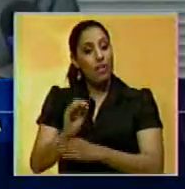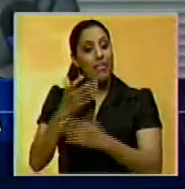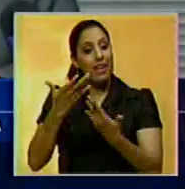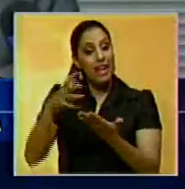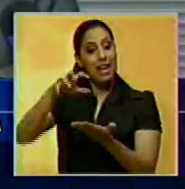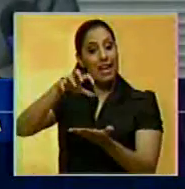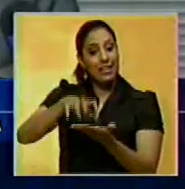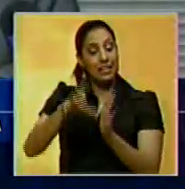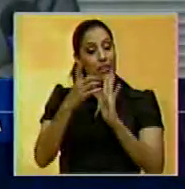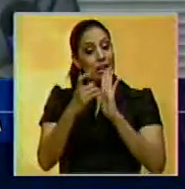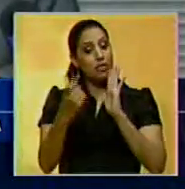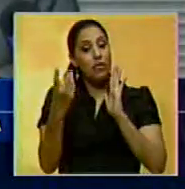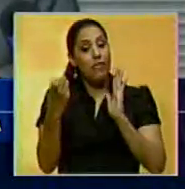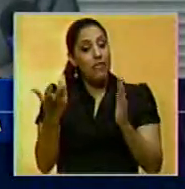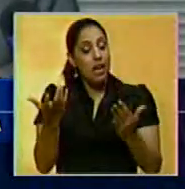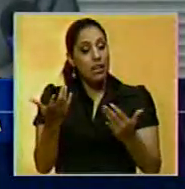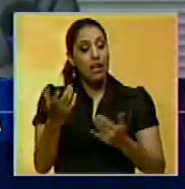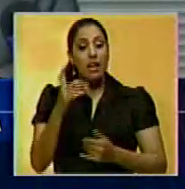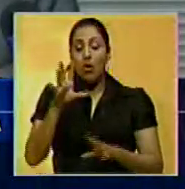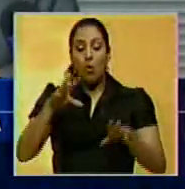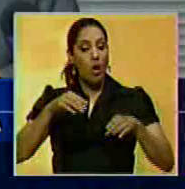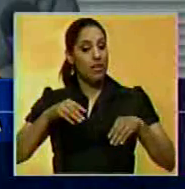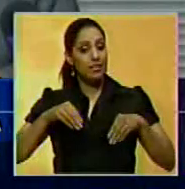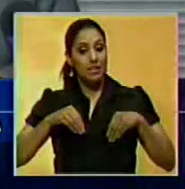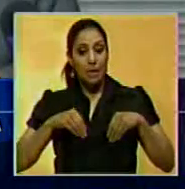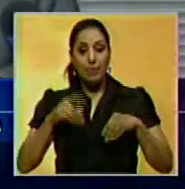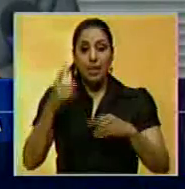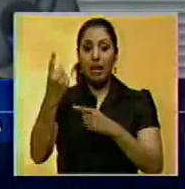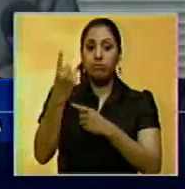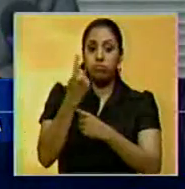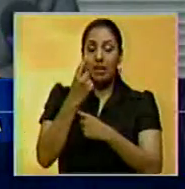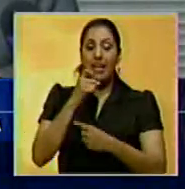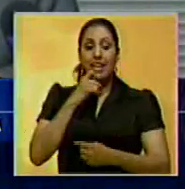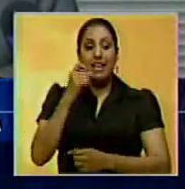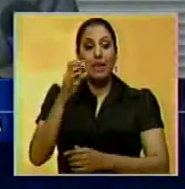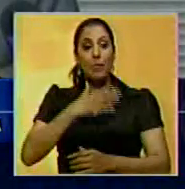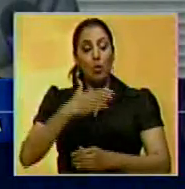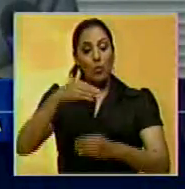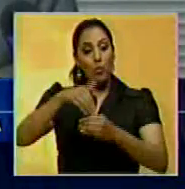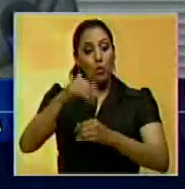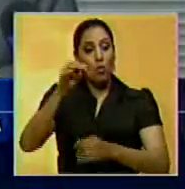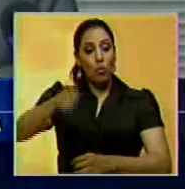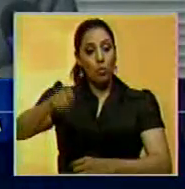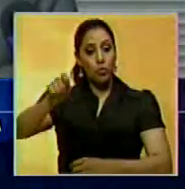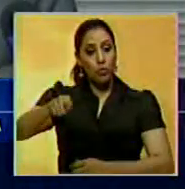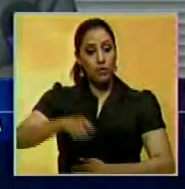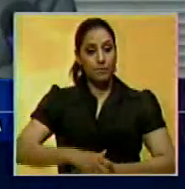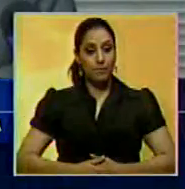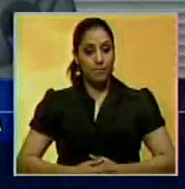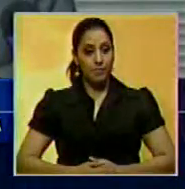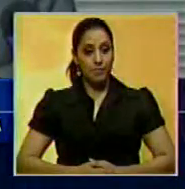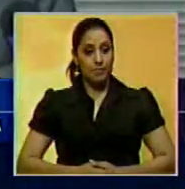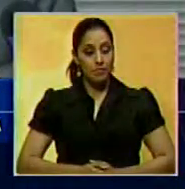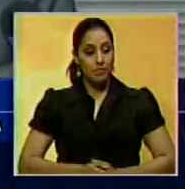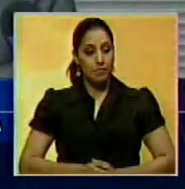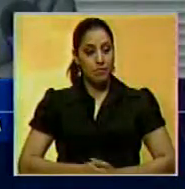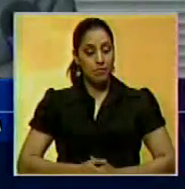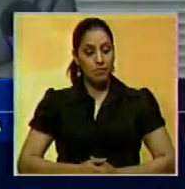del Estado de Derecho. Al desacatar la sentencia de la sala electoral del Tribunal Supremo de Justicia.